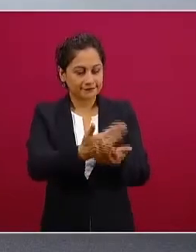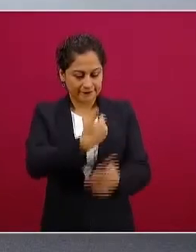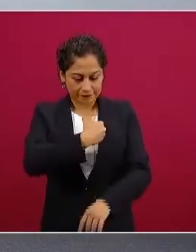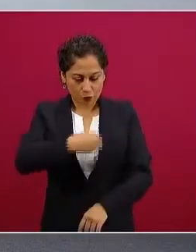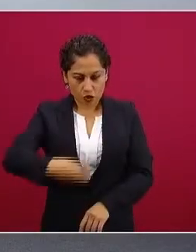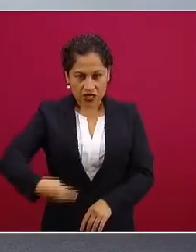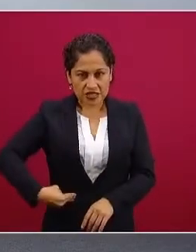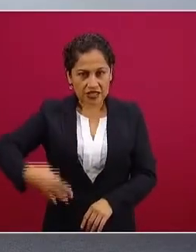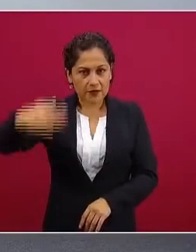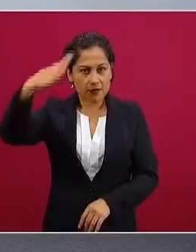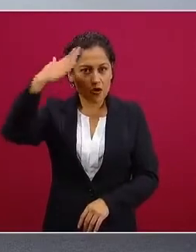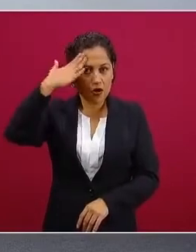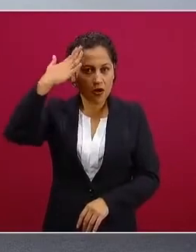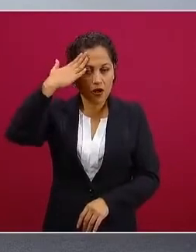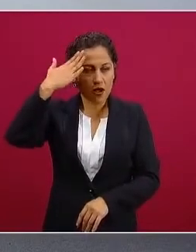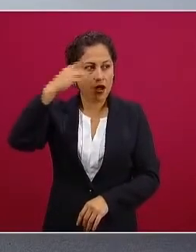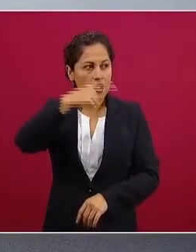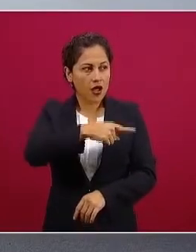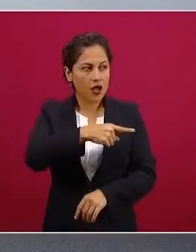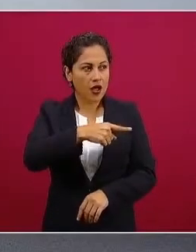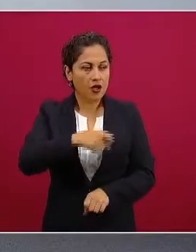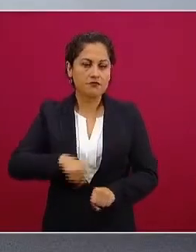si era de rojo de amarillo